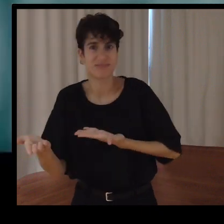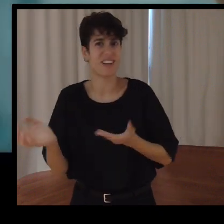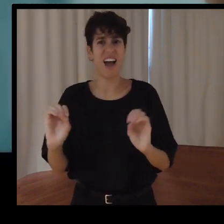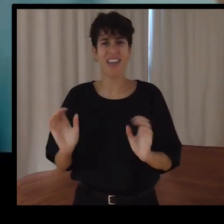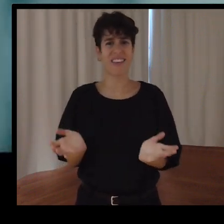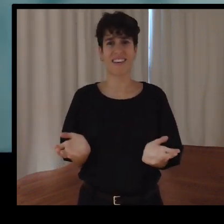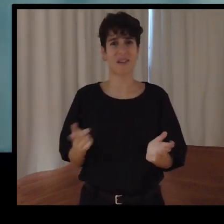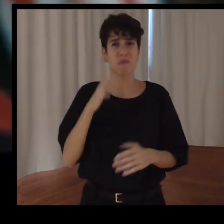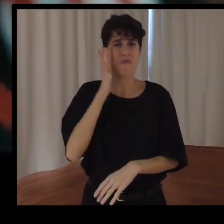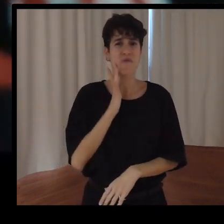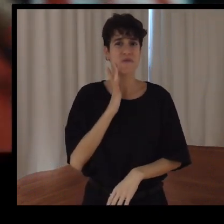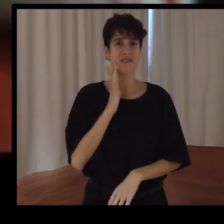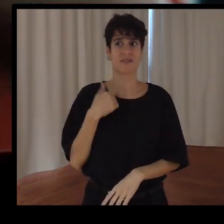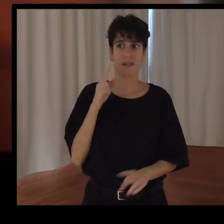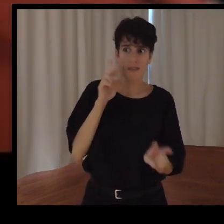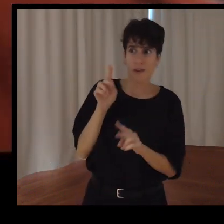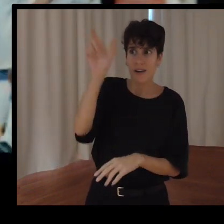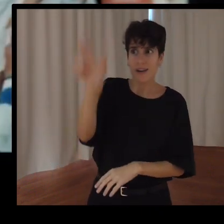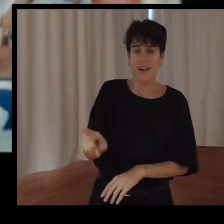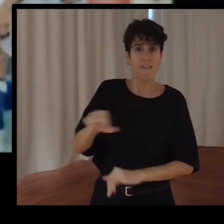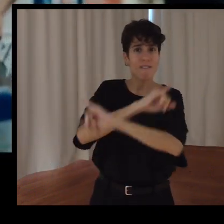que me ha pasado en esta vida.